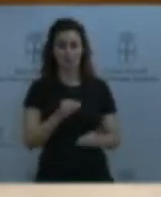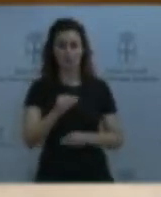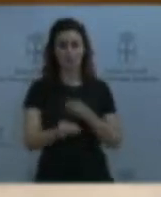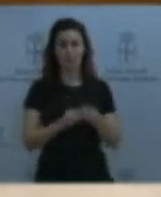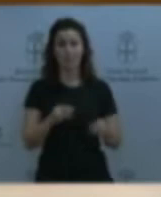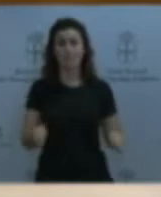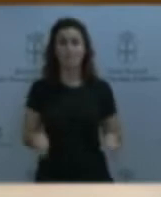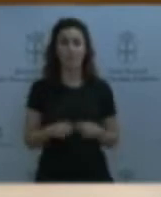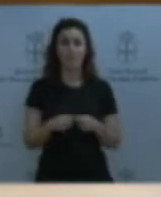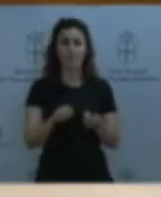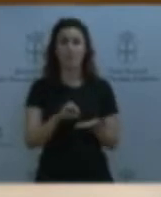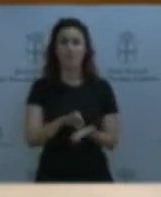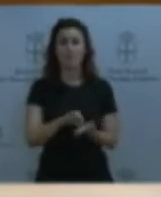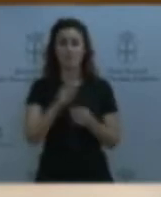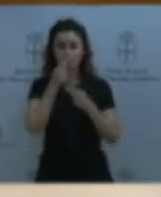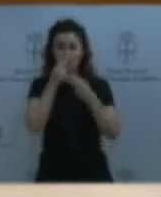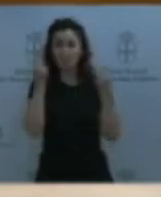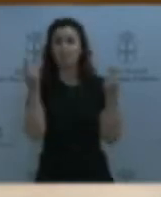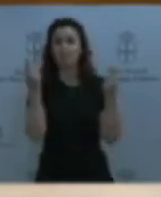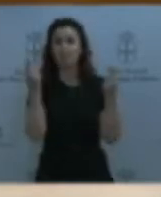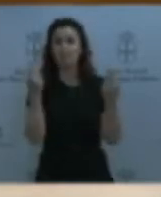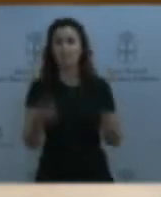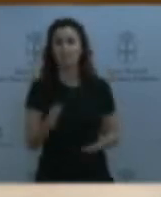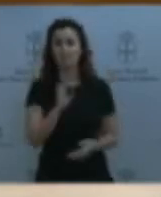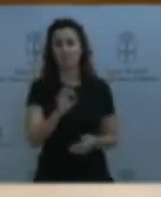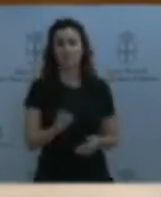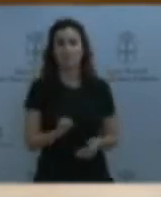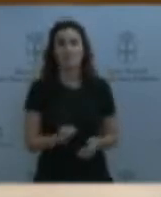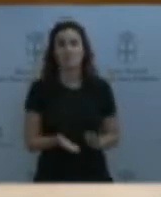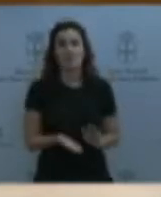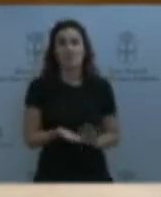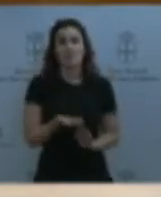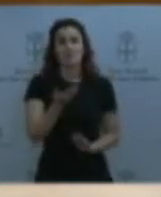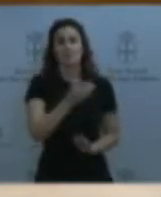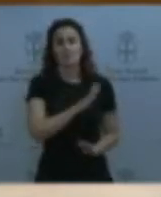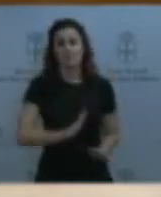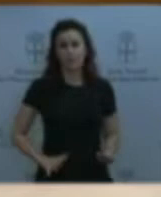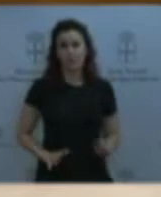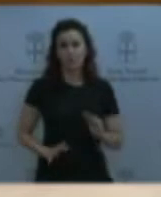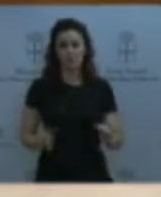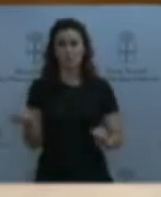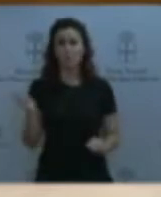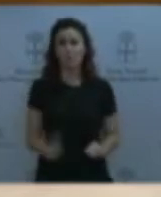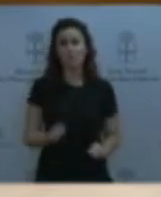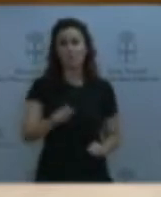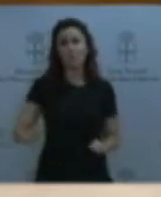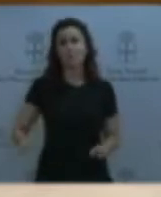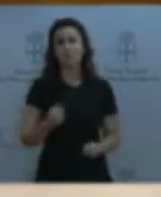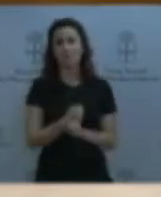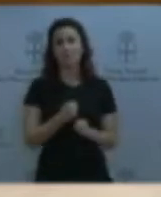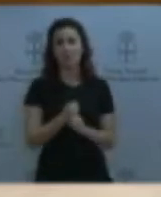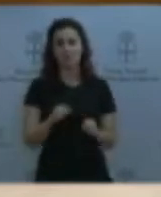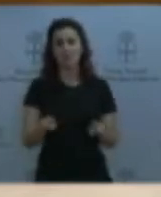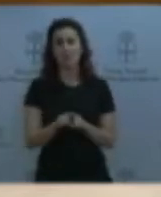El alto índice de interinidad de los profesionales que trabajan, y no durante años, sino durante trienios, que en algunos